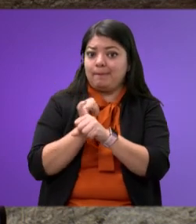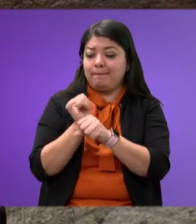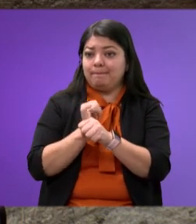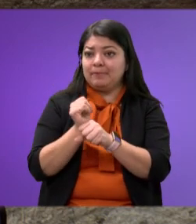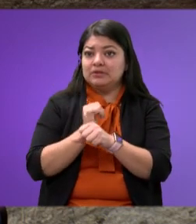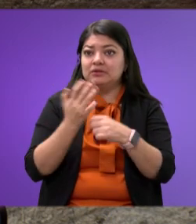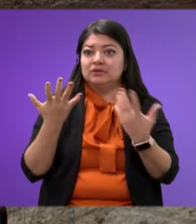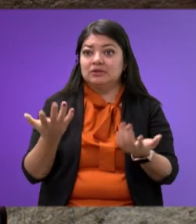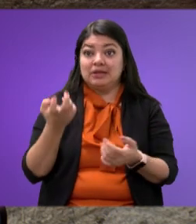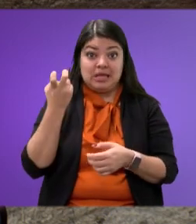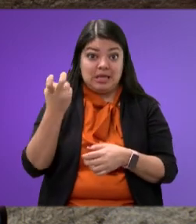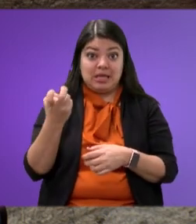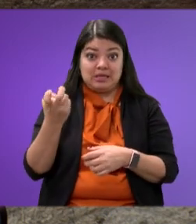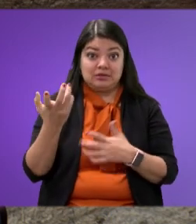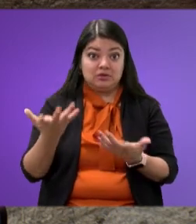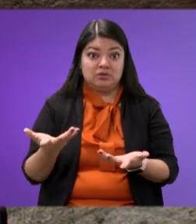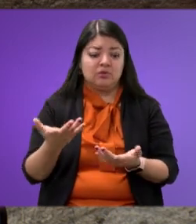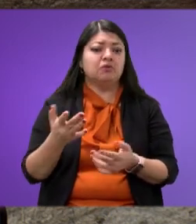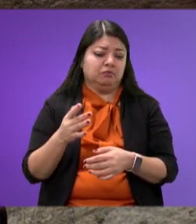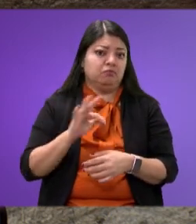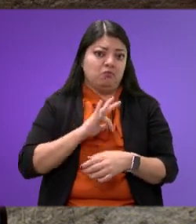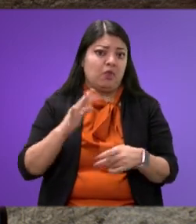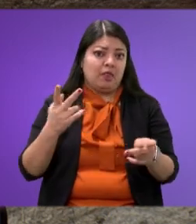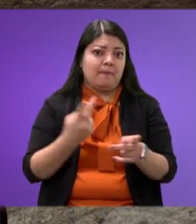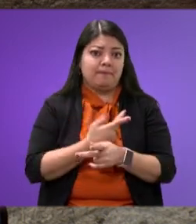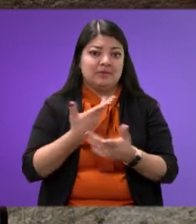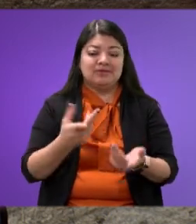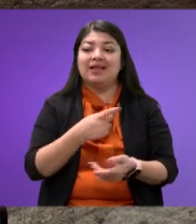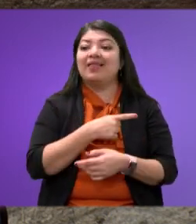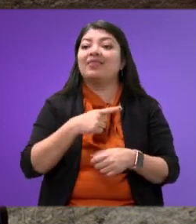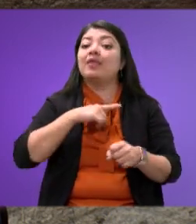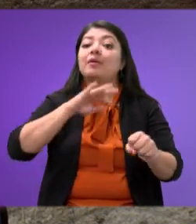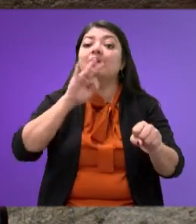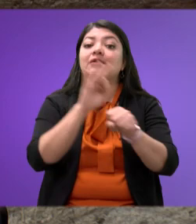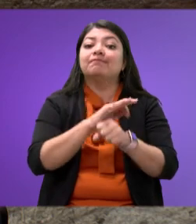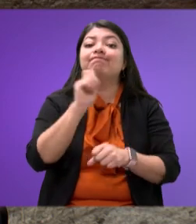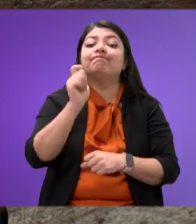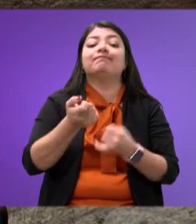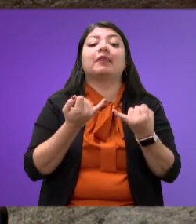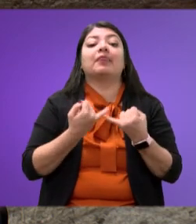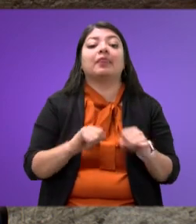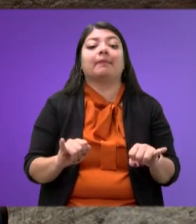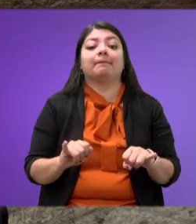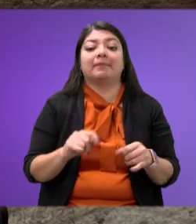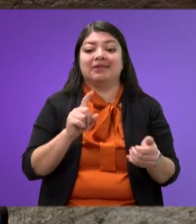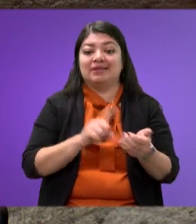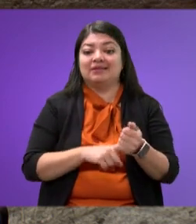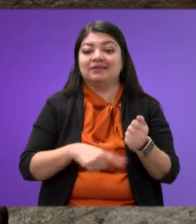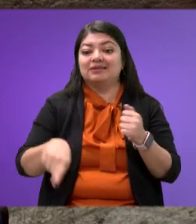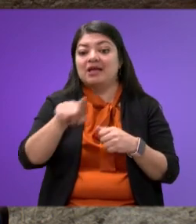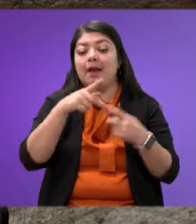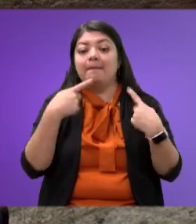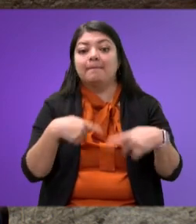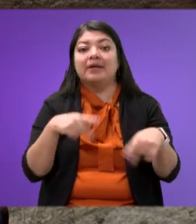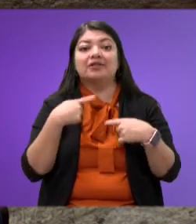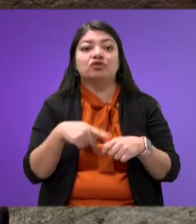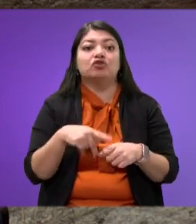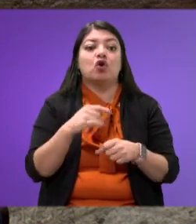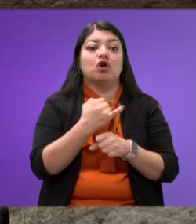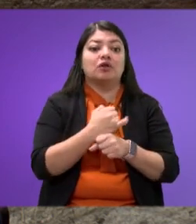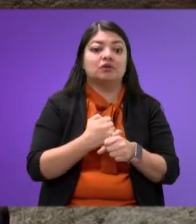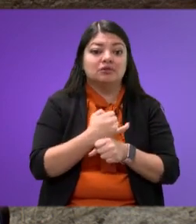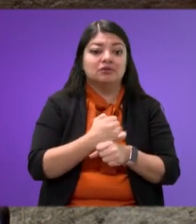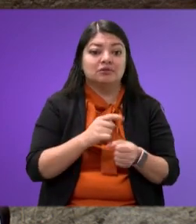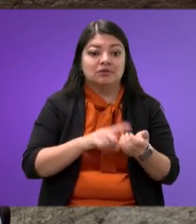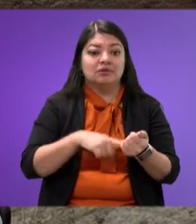Y eso no debe de suceder. Se debe garantizar la autonomía plena a quien investigue y persiga